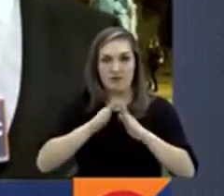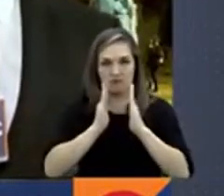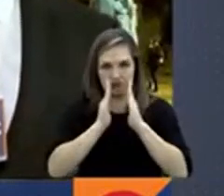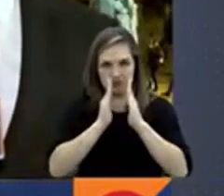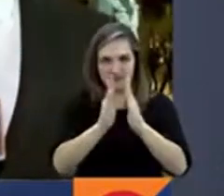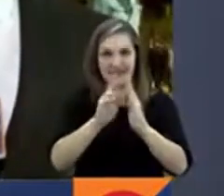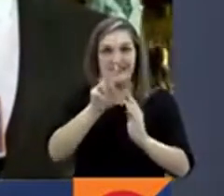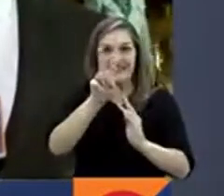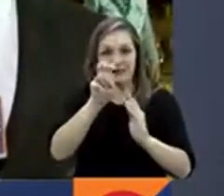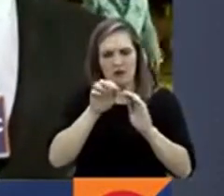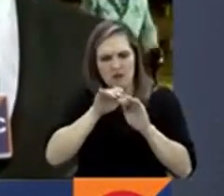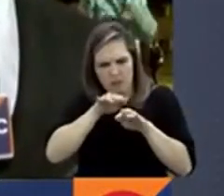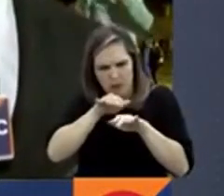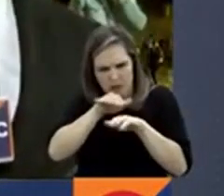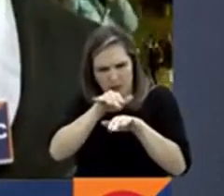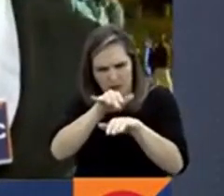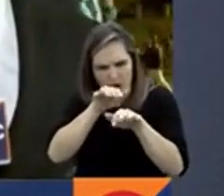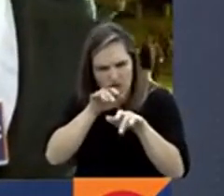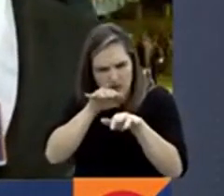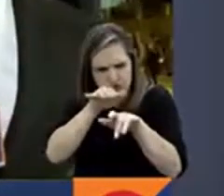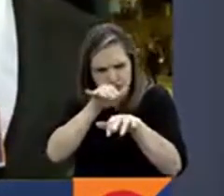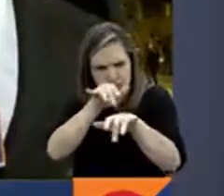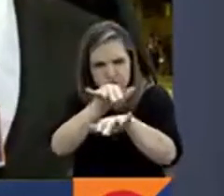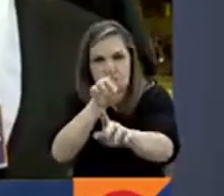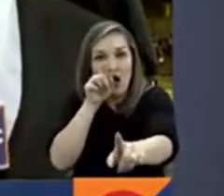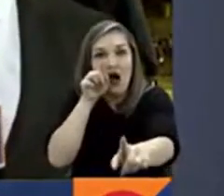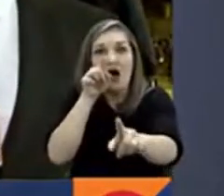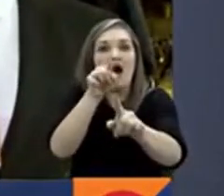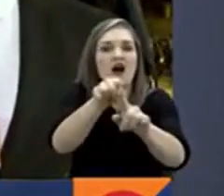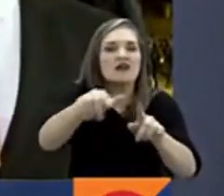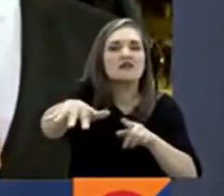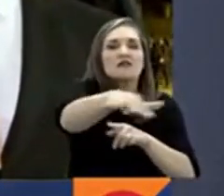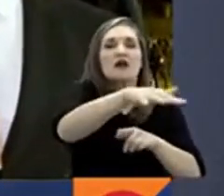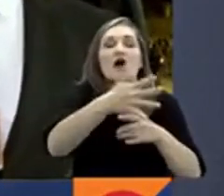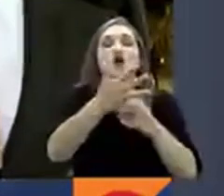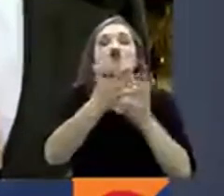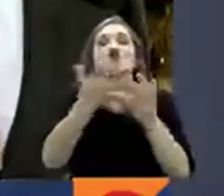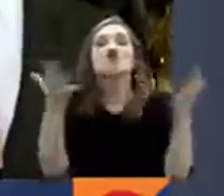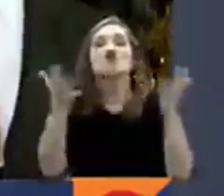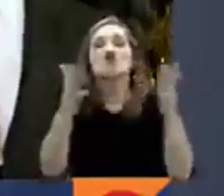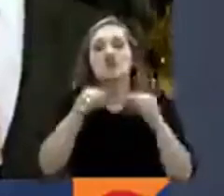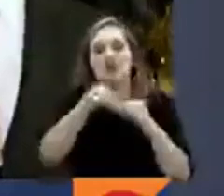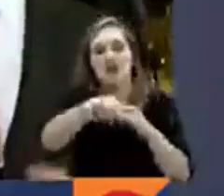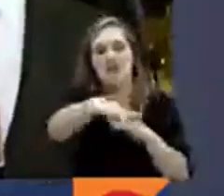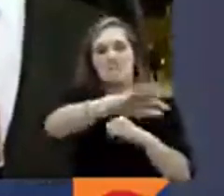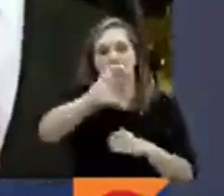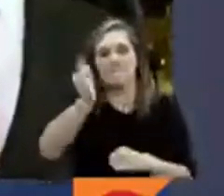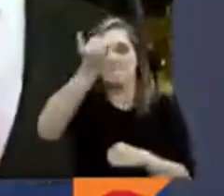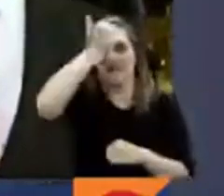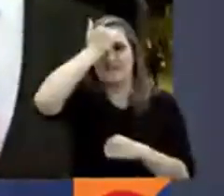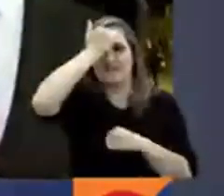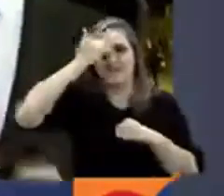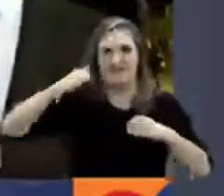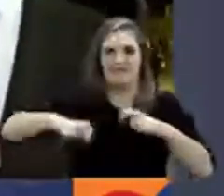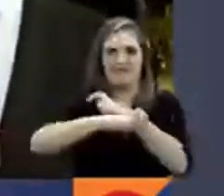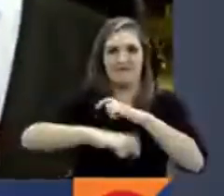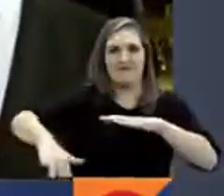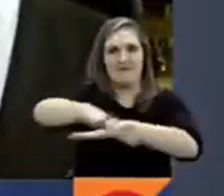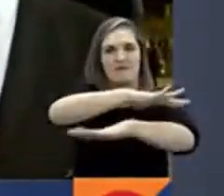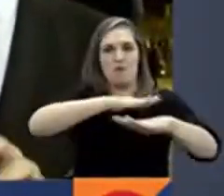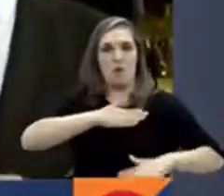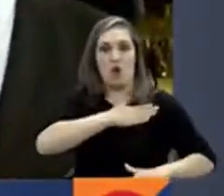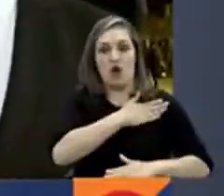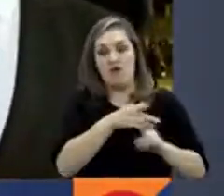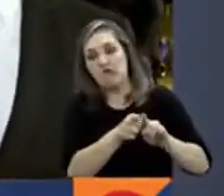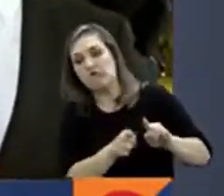Posteriormente, gran parte de los manifestantes lograron ingresar por la carrera octava hacia la plaza Núñez y la plaza de armas en la Casa de Nariño. Esto fue lo